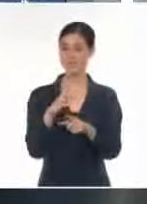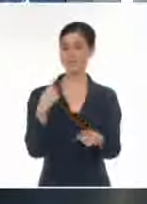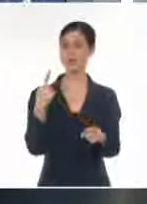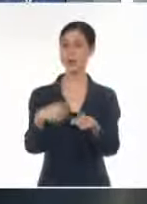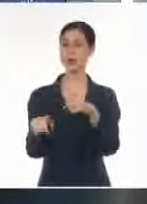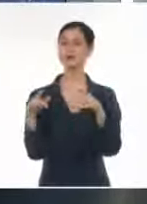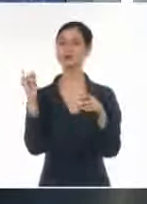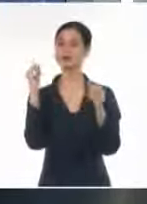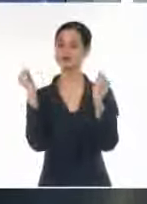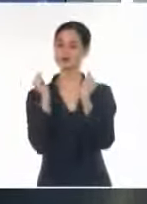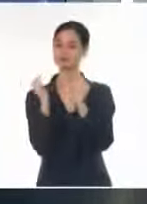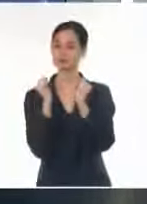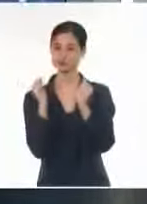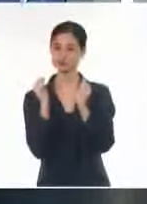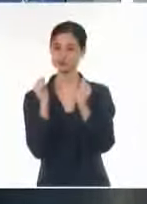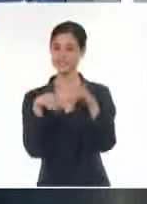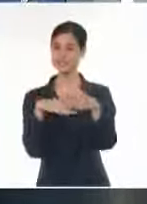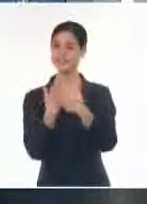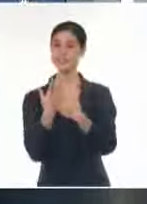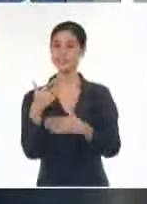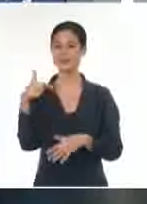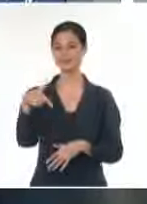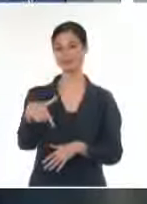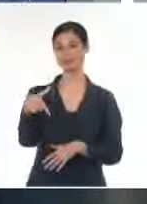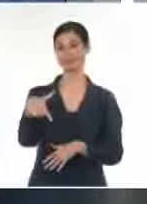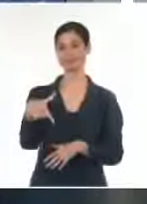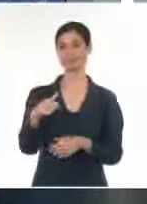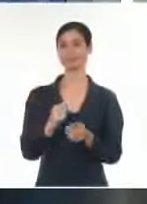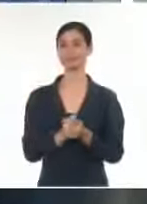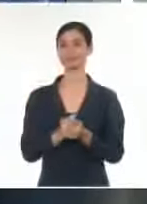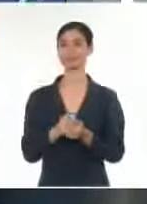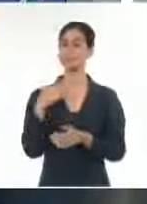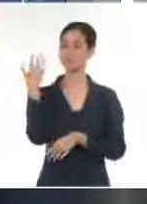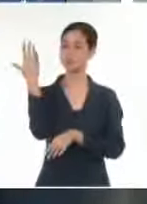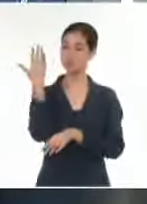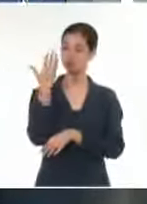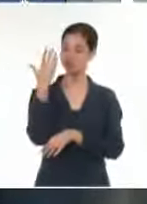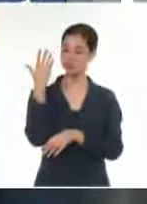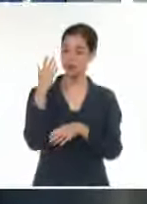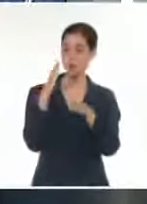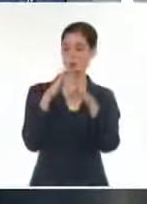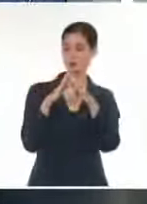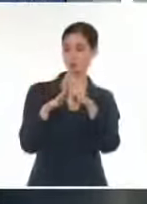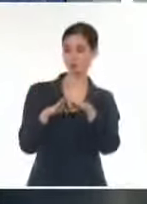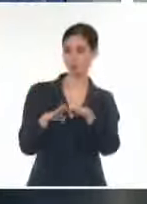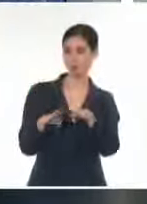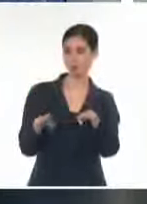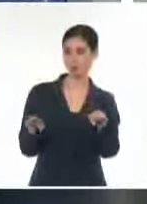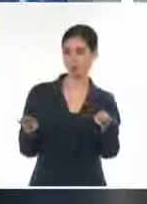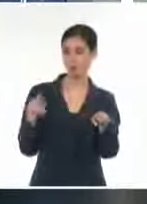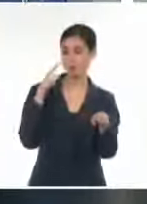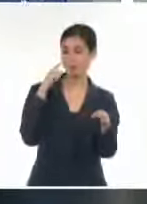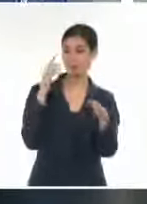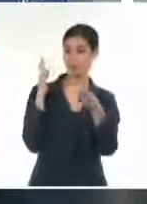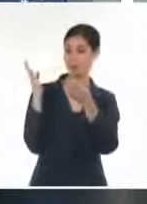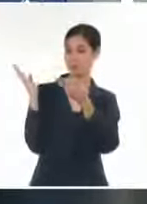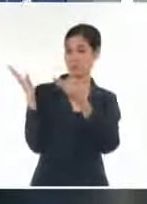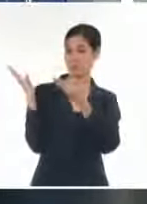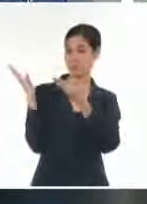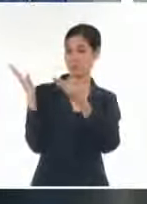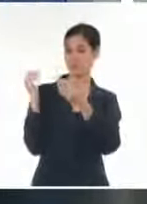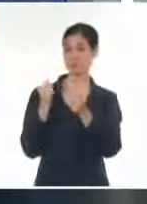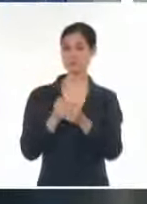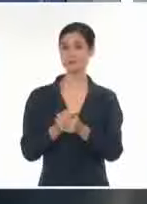Pero bueno, también quería comentarles que aunque ya tenemos un tiempo estable, como se puede apreciar en las imágenes de satélite, que en general predomina poca